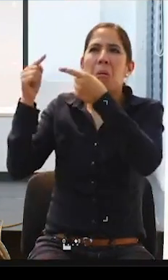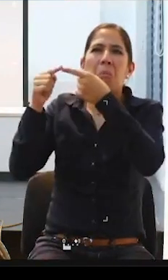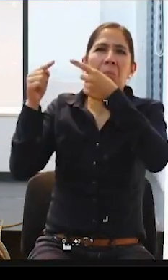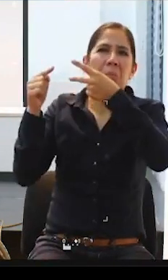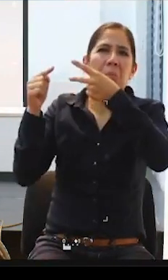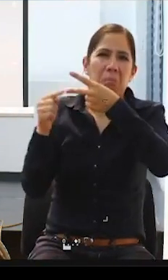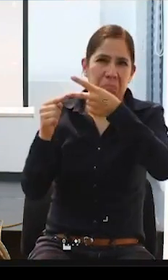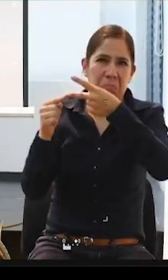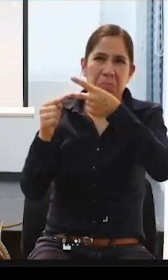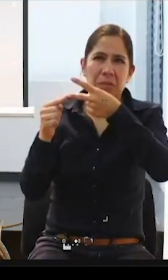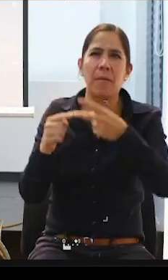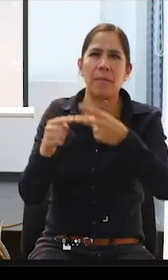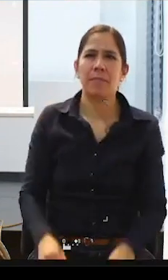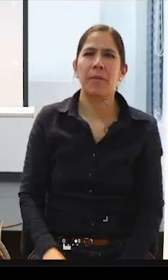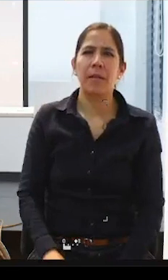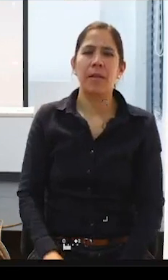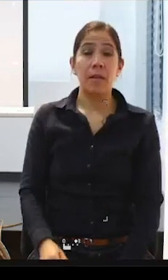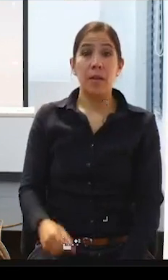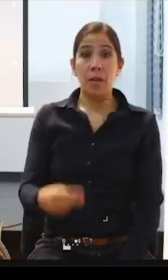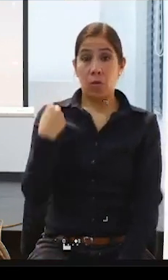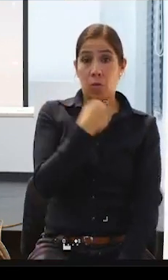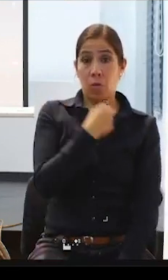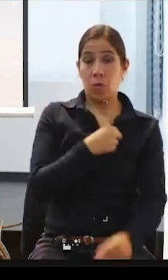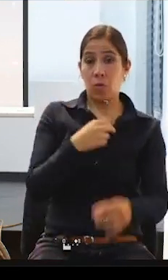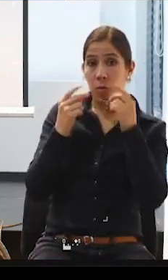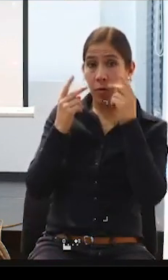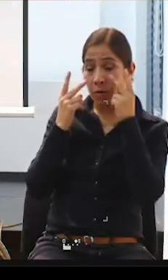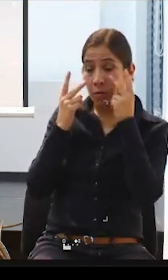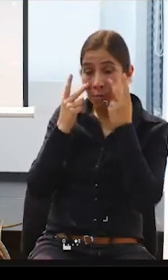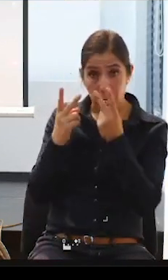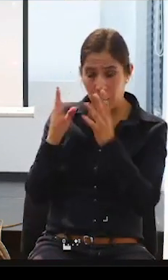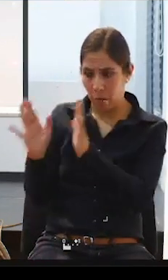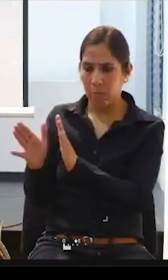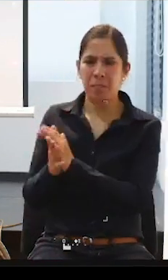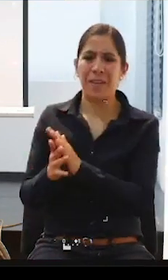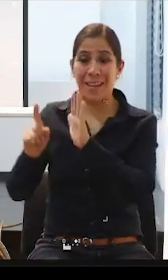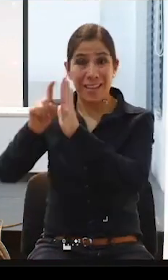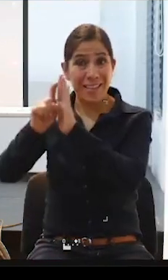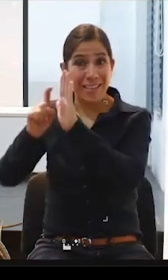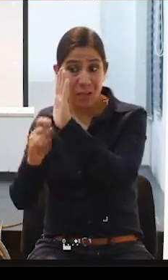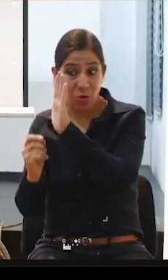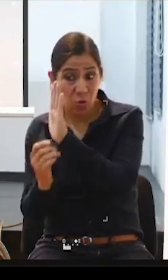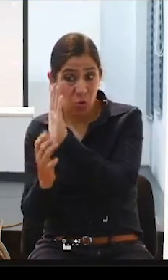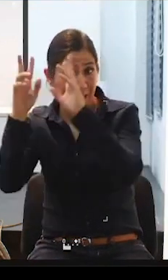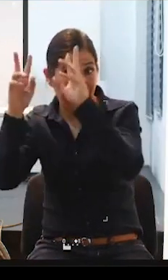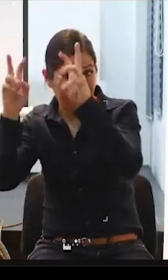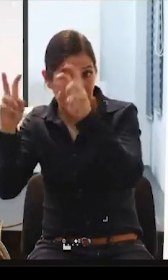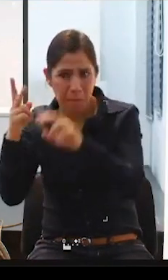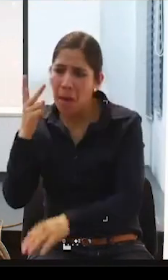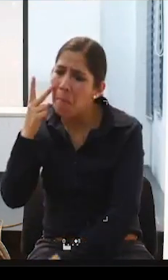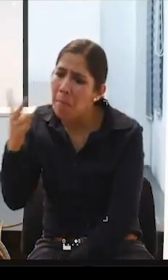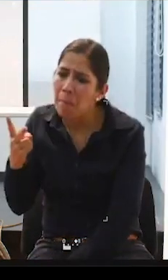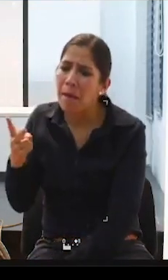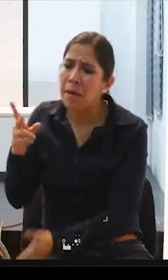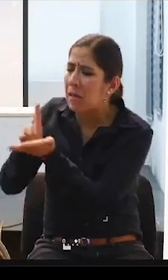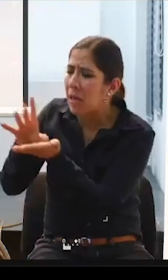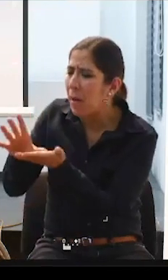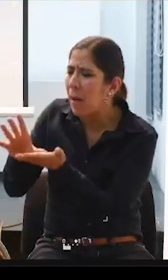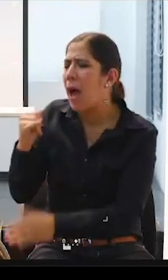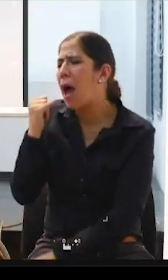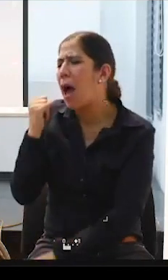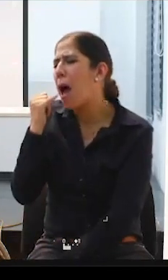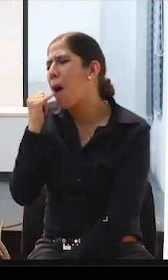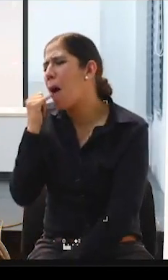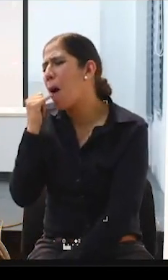infantilizan las personas. Volvemos a la sexualidad, infantilizamos a las personas. Nos infantilizan, nos niegan.